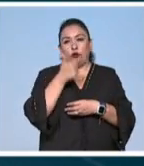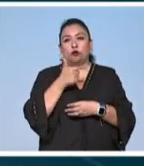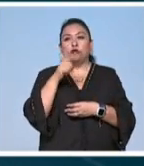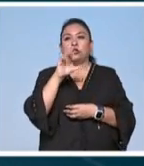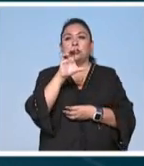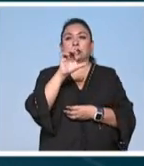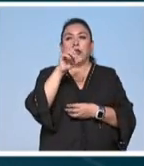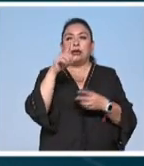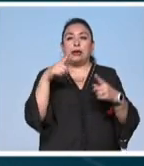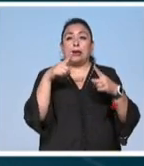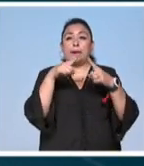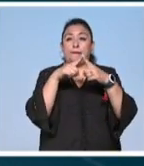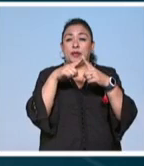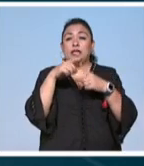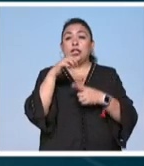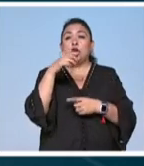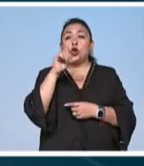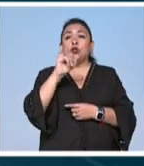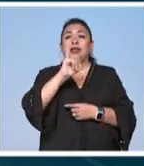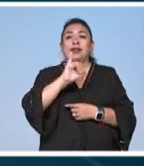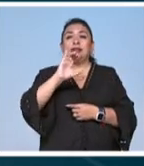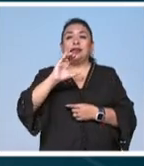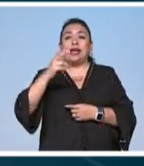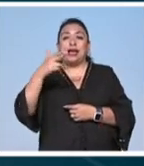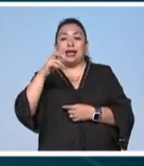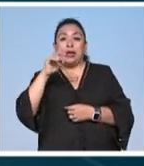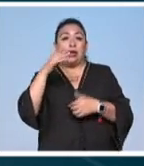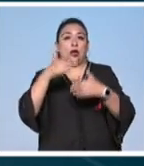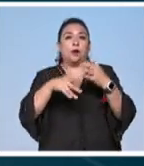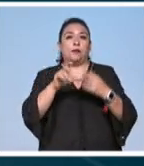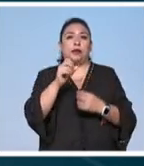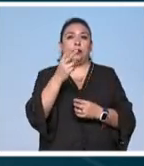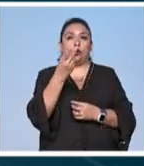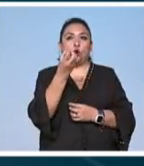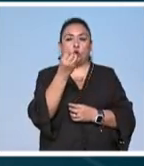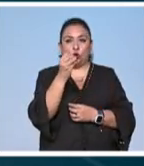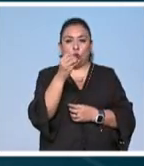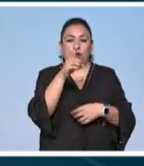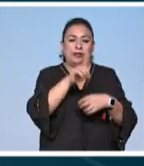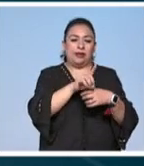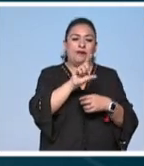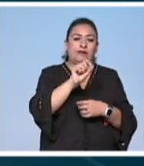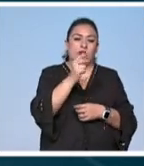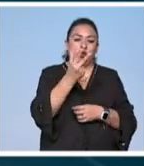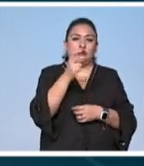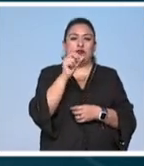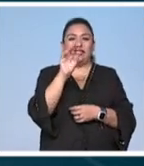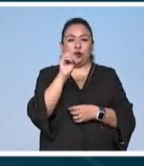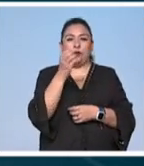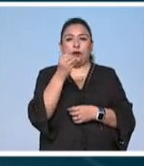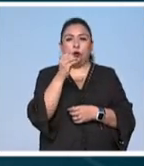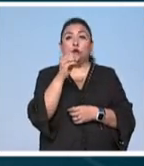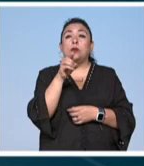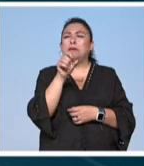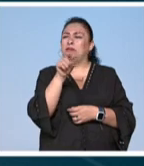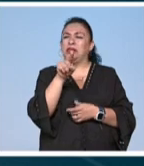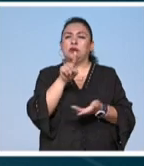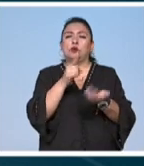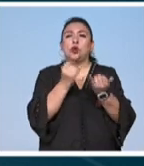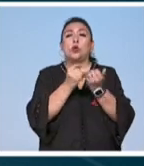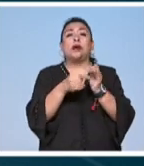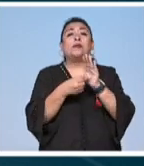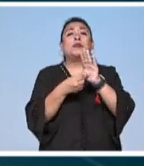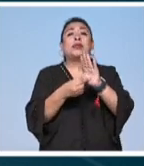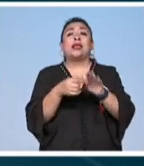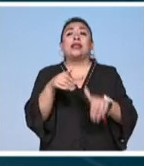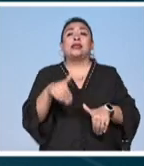capilla gótica del instituto cultural helénico hasta el 22 de octubre los días 28 y 29 de octubre se presentará este mismo espectáculo